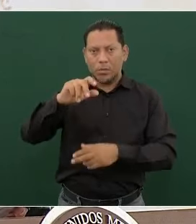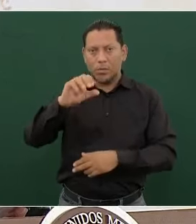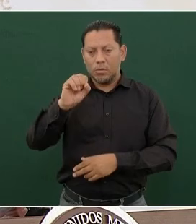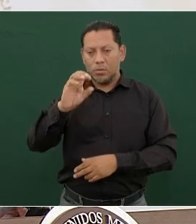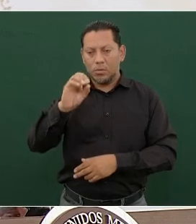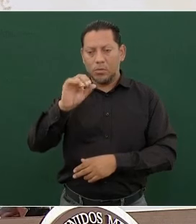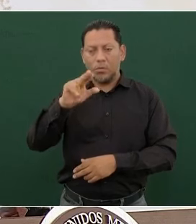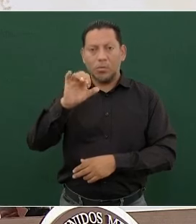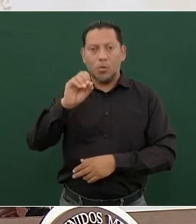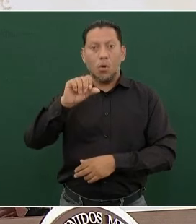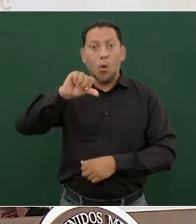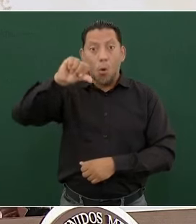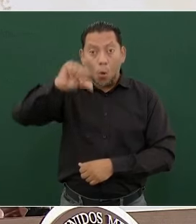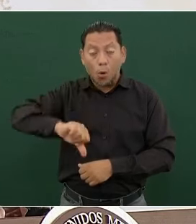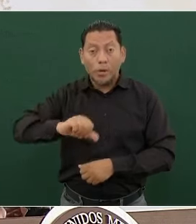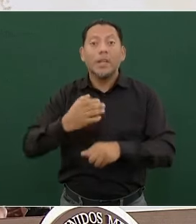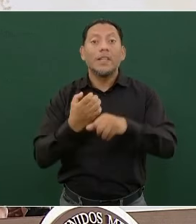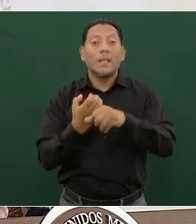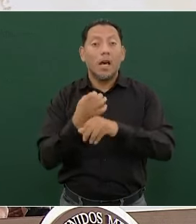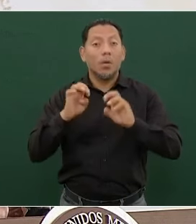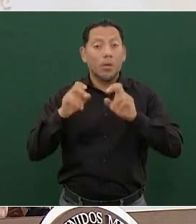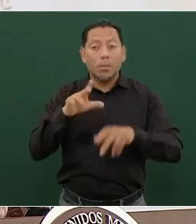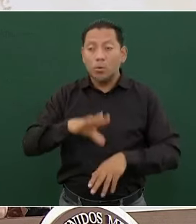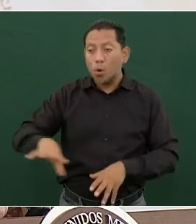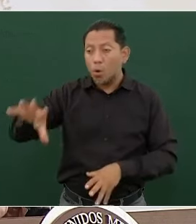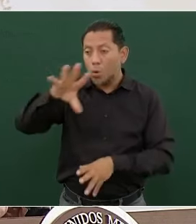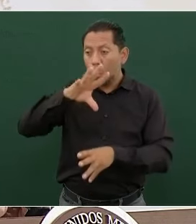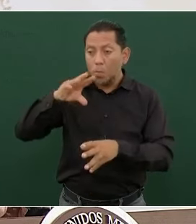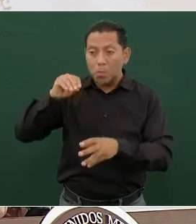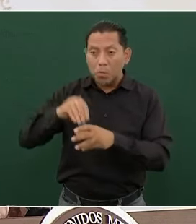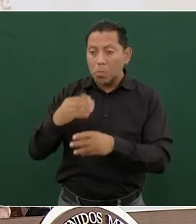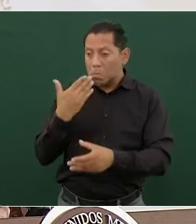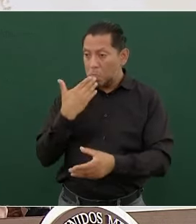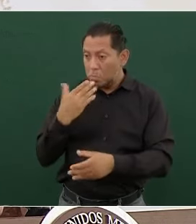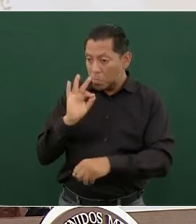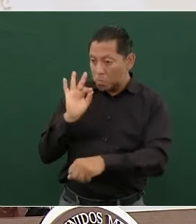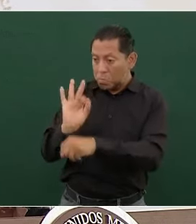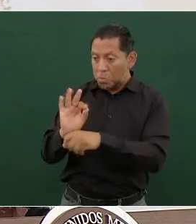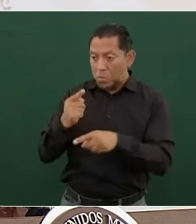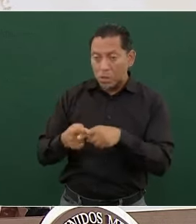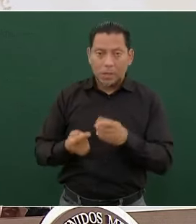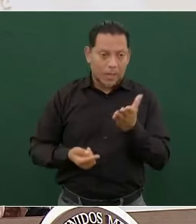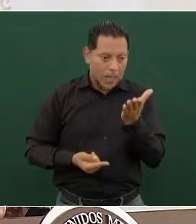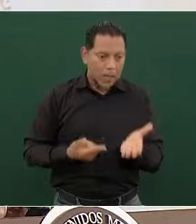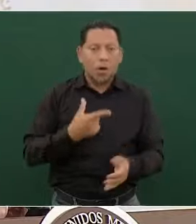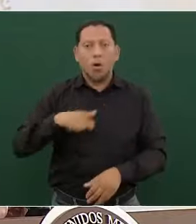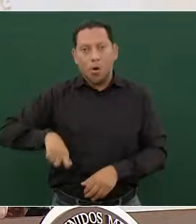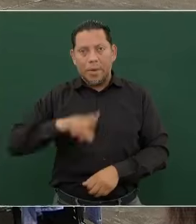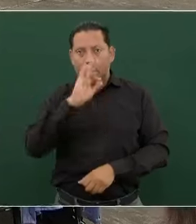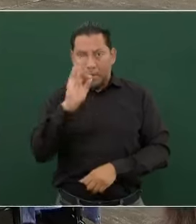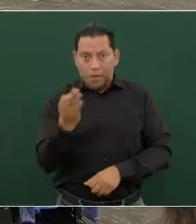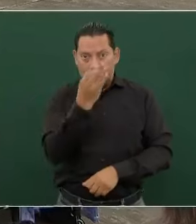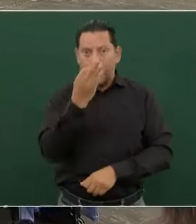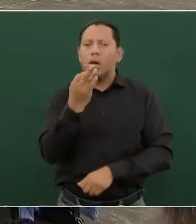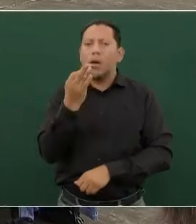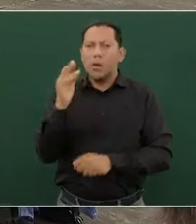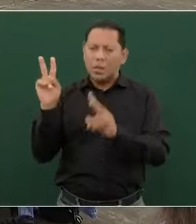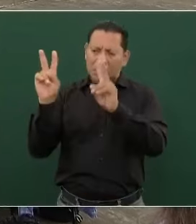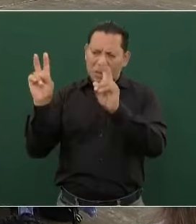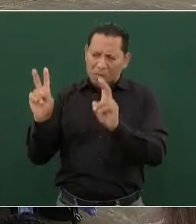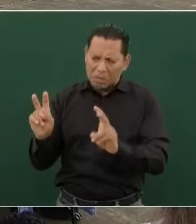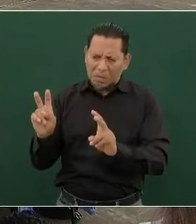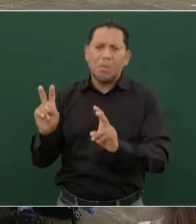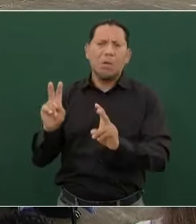son notoriamente visibles los beneficios que ha traído la inversión pública del gobierno federal, tanto en infraestructura como en los